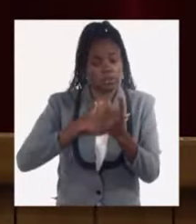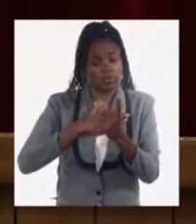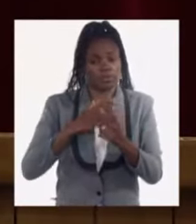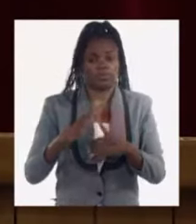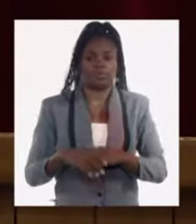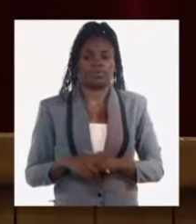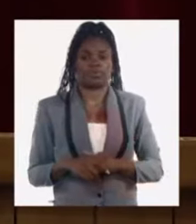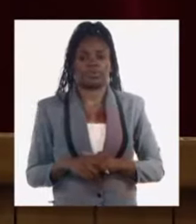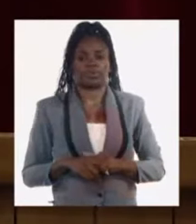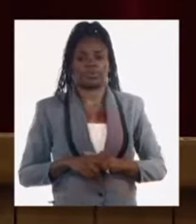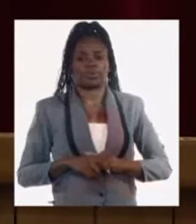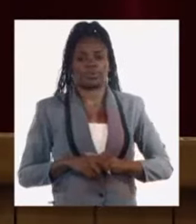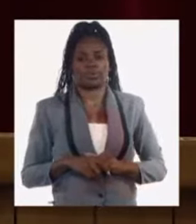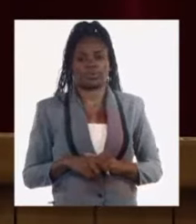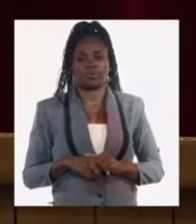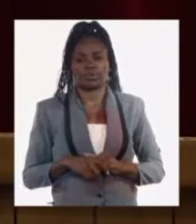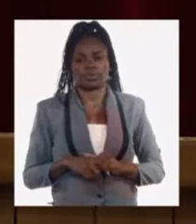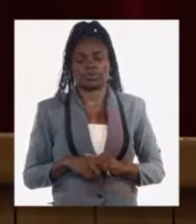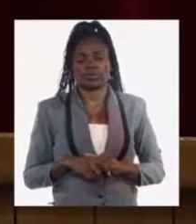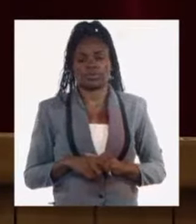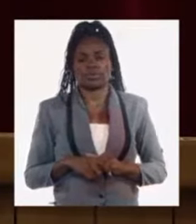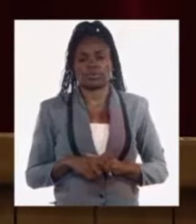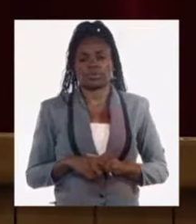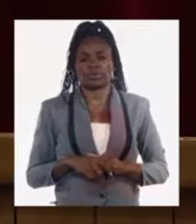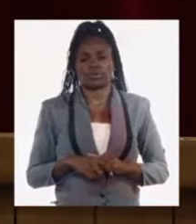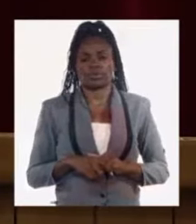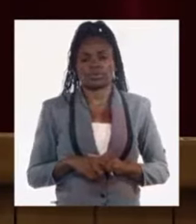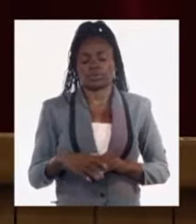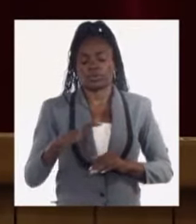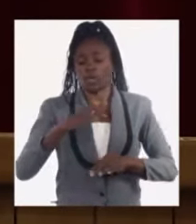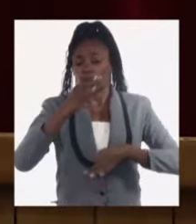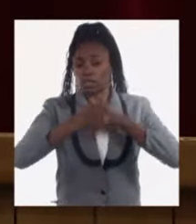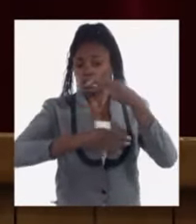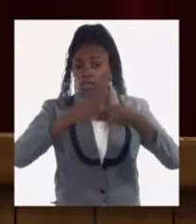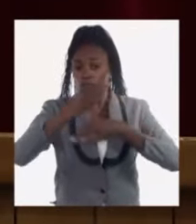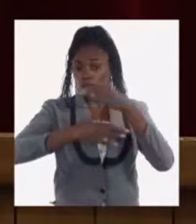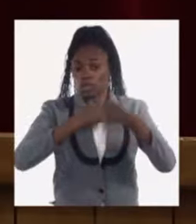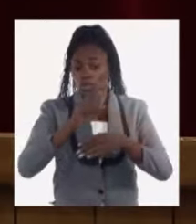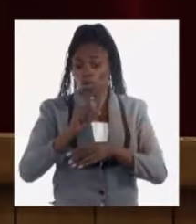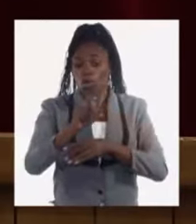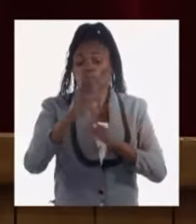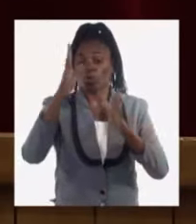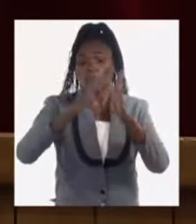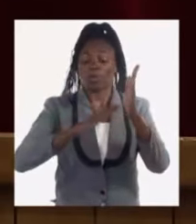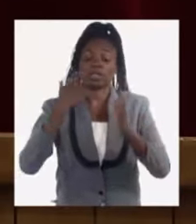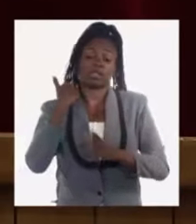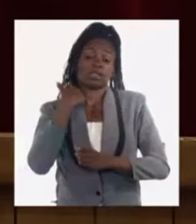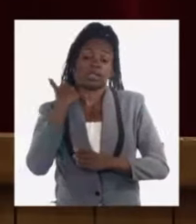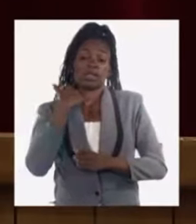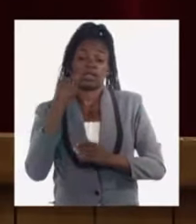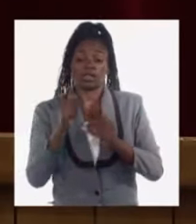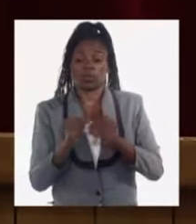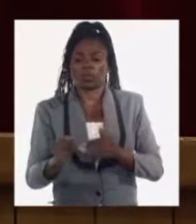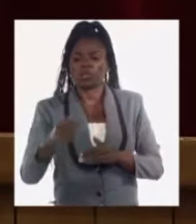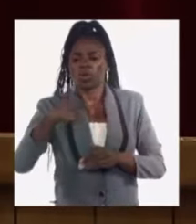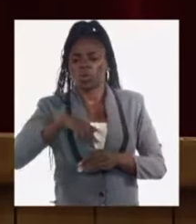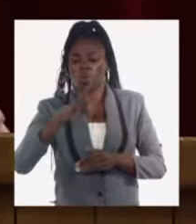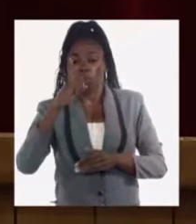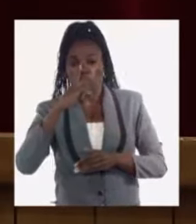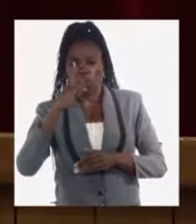Hay una cierta ralentización, así lo hemos explicado, de la inflación en estos últimos meses del año, o a partir del mes de junio,